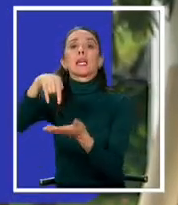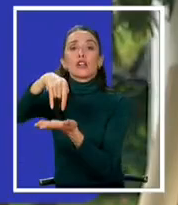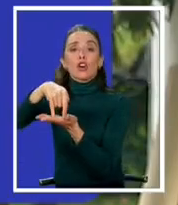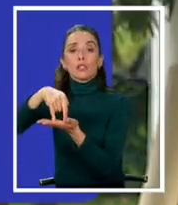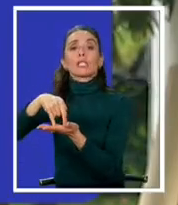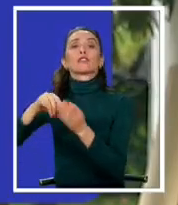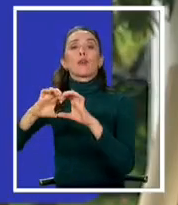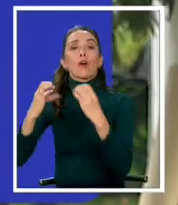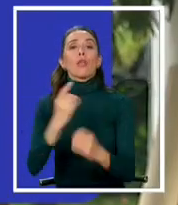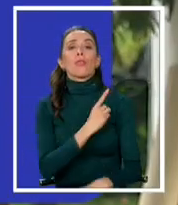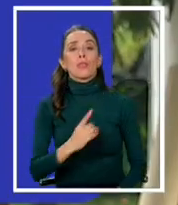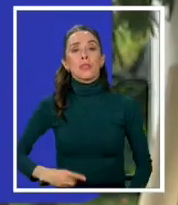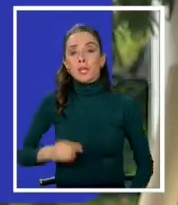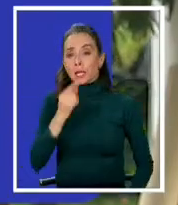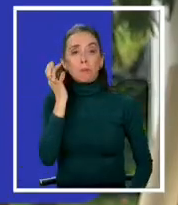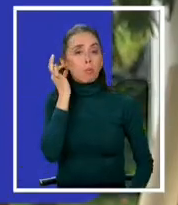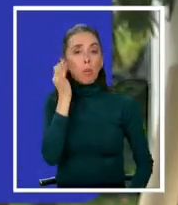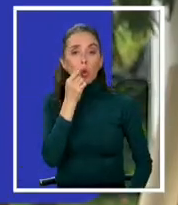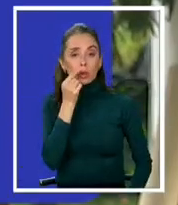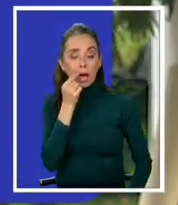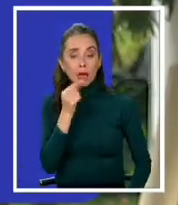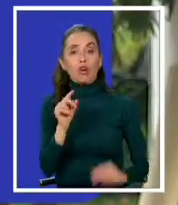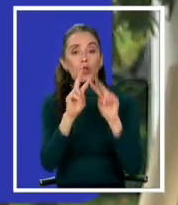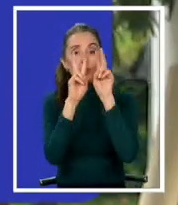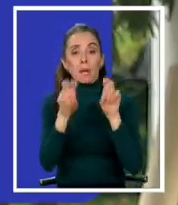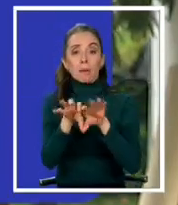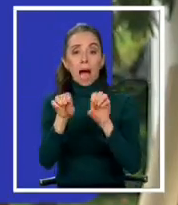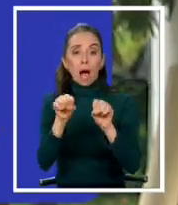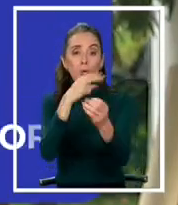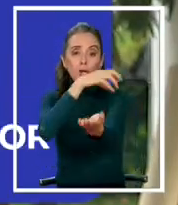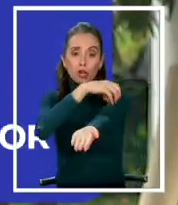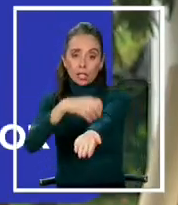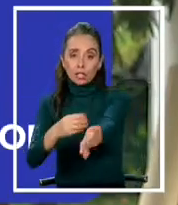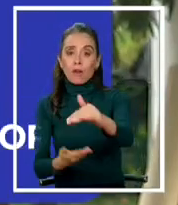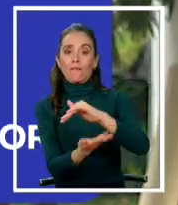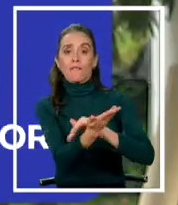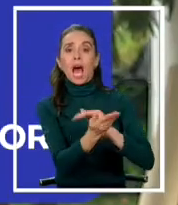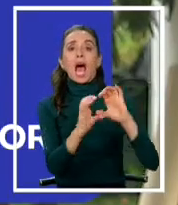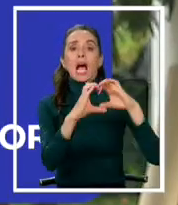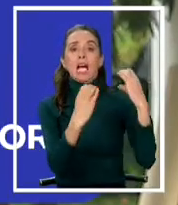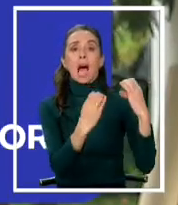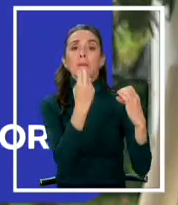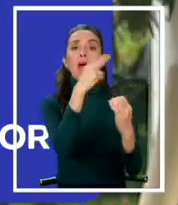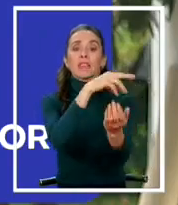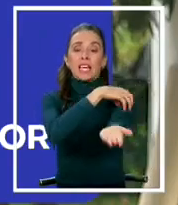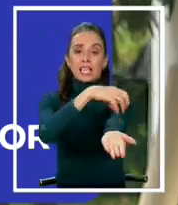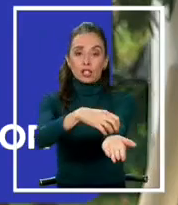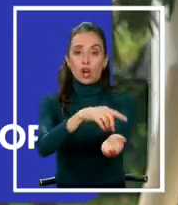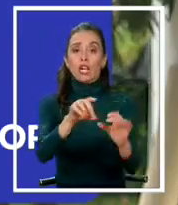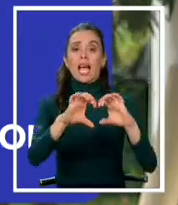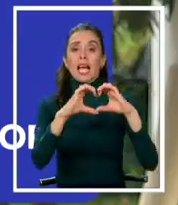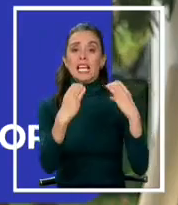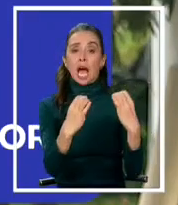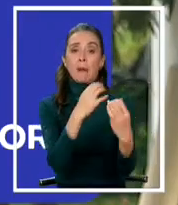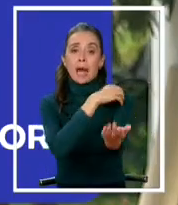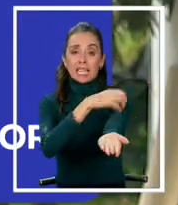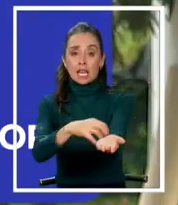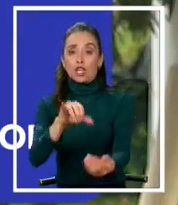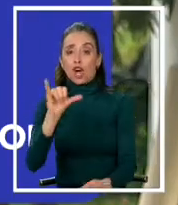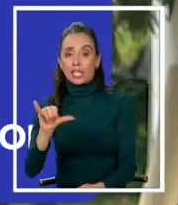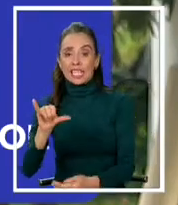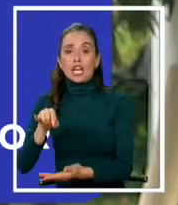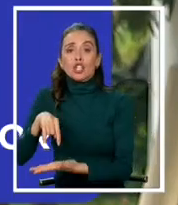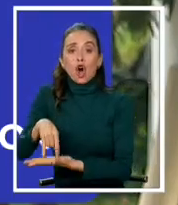Diputados. Las materias que son de acuerdo regional necesariamente tienen que pasar a la Cámara de las Regiones. Si la Cámara de las Regiones y